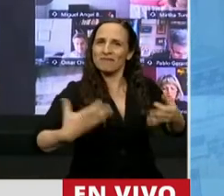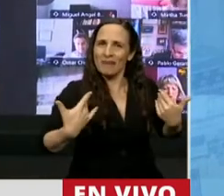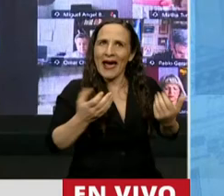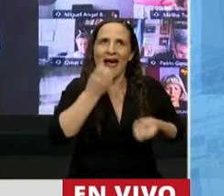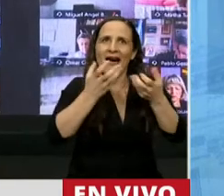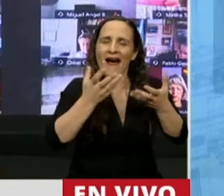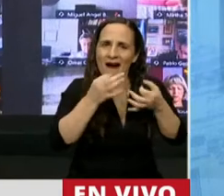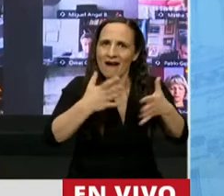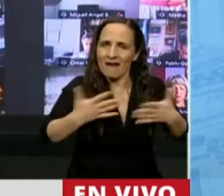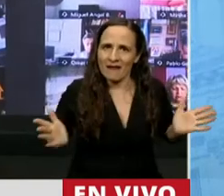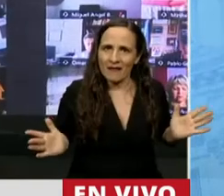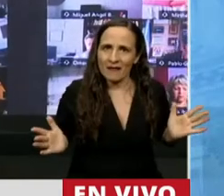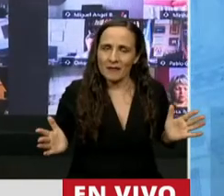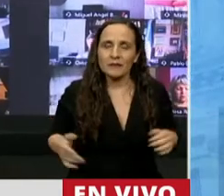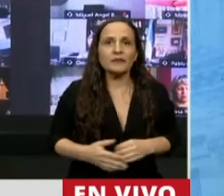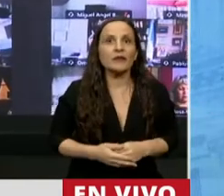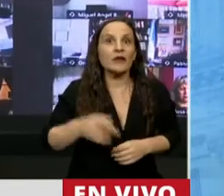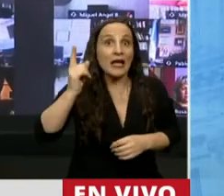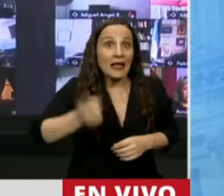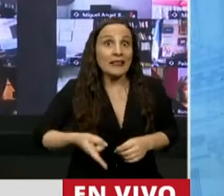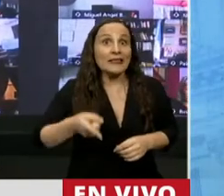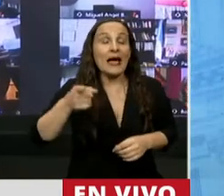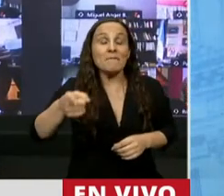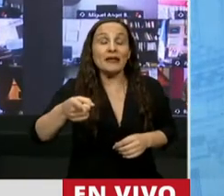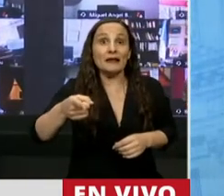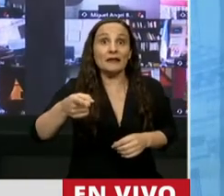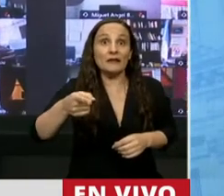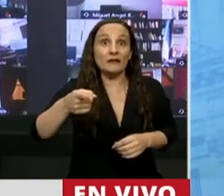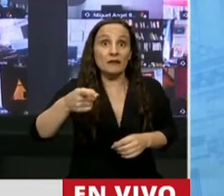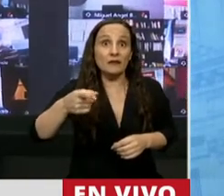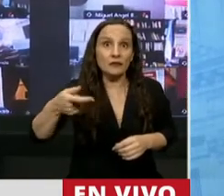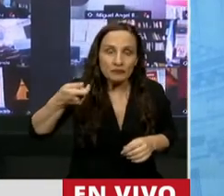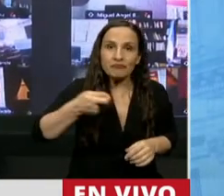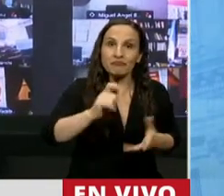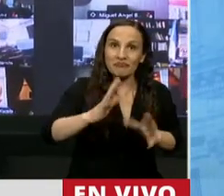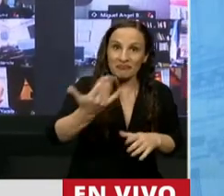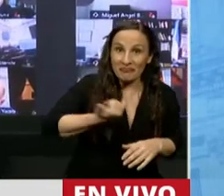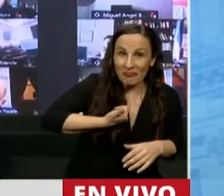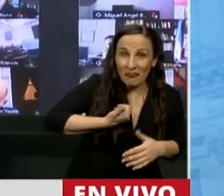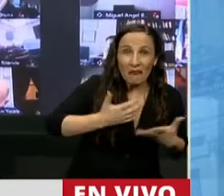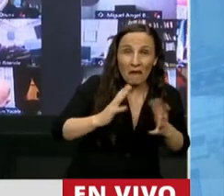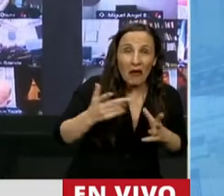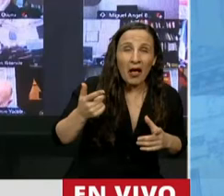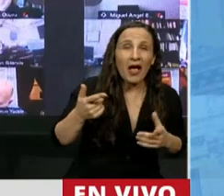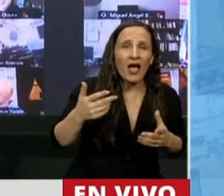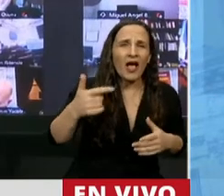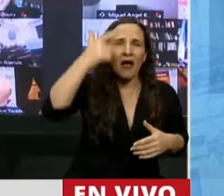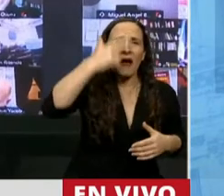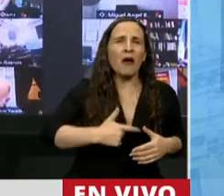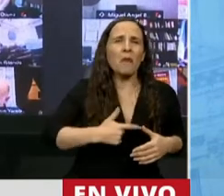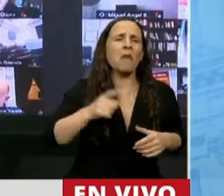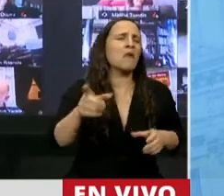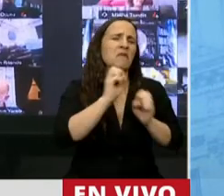También me acusó públicamente, más bien, perdón, en la demanda, de ser un personaje nefasto